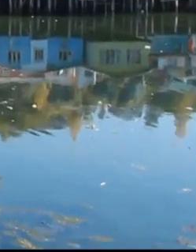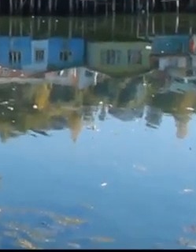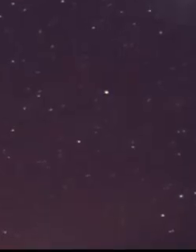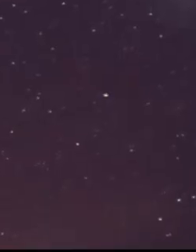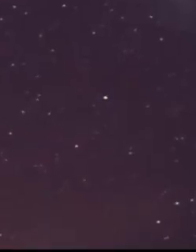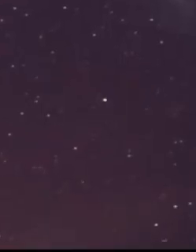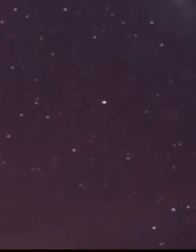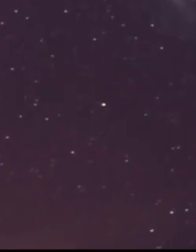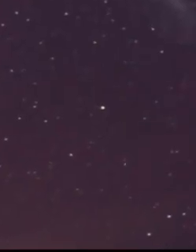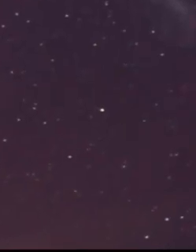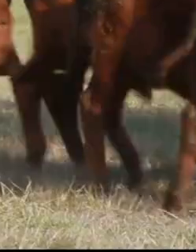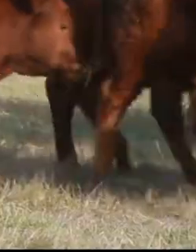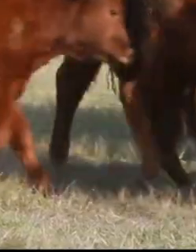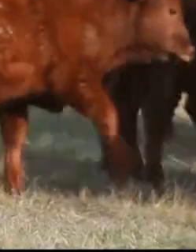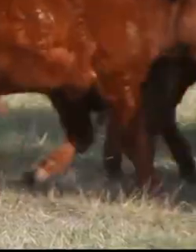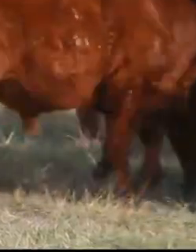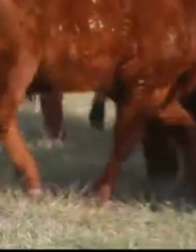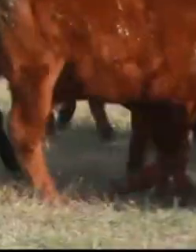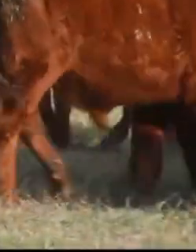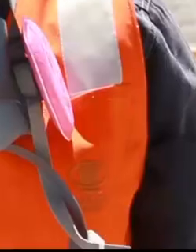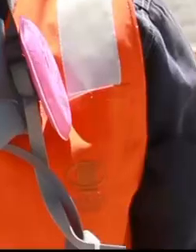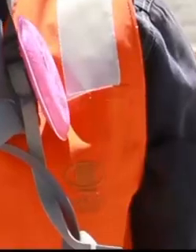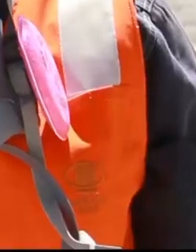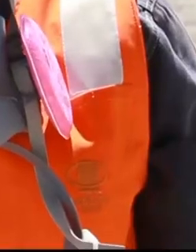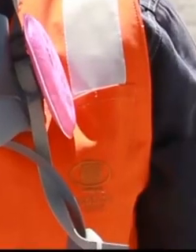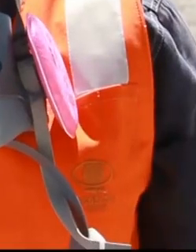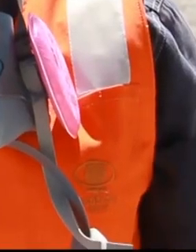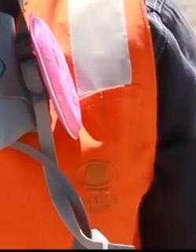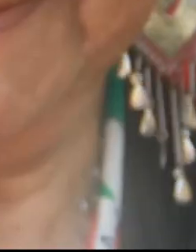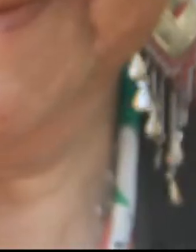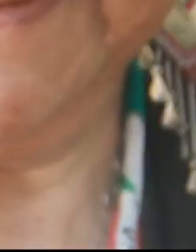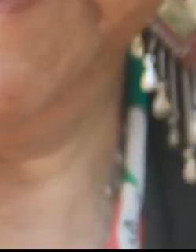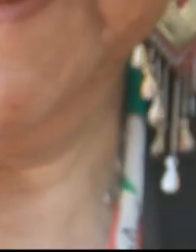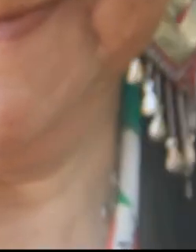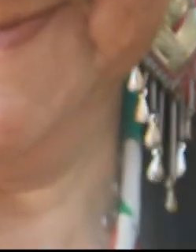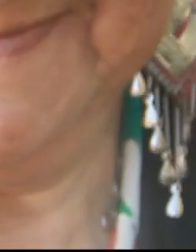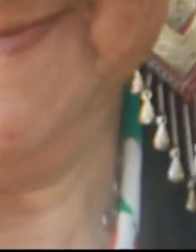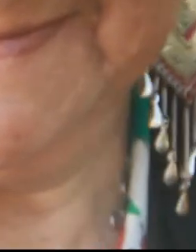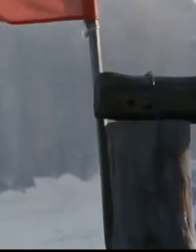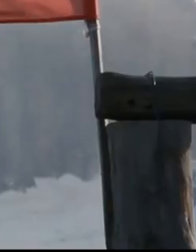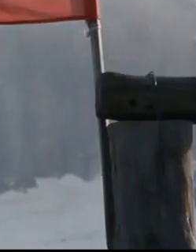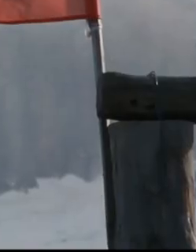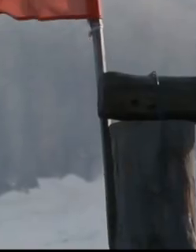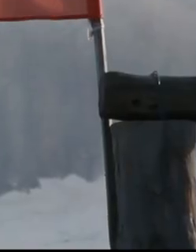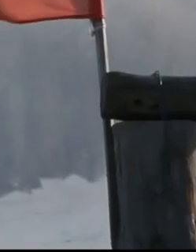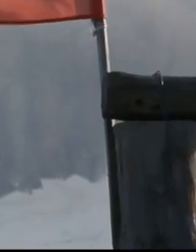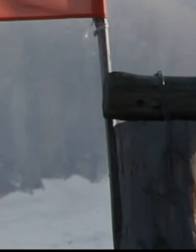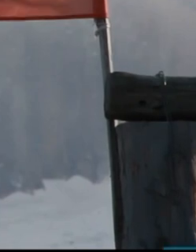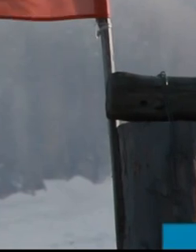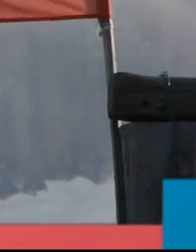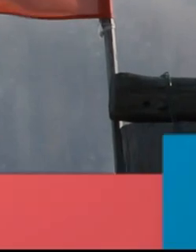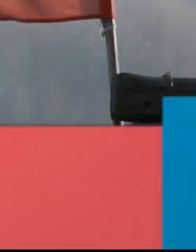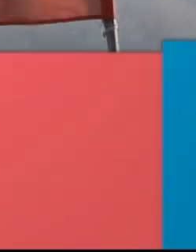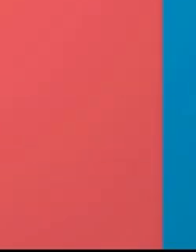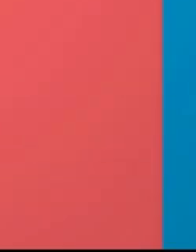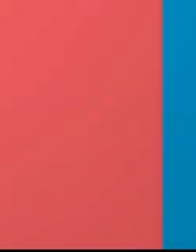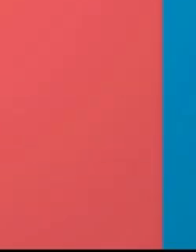A continuación se dirigirá al país su excelencia en Presidente de la República, Sebastián Viñera Echelique.